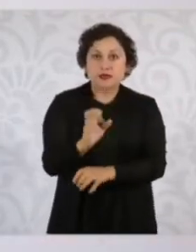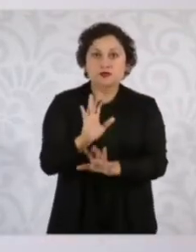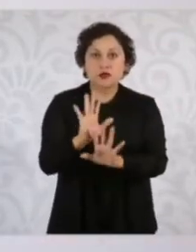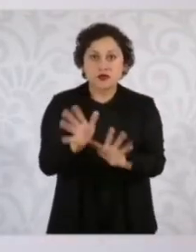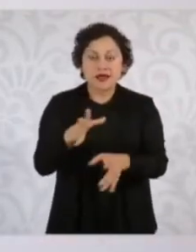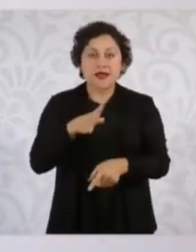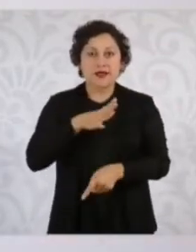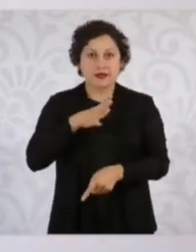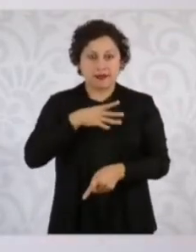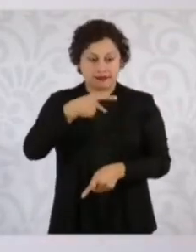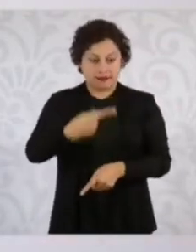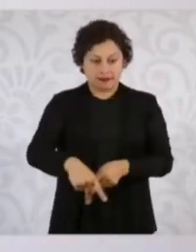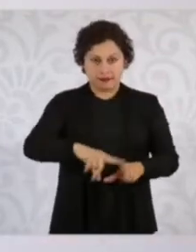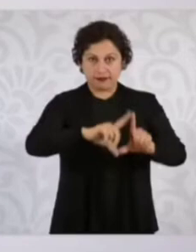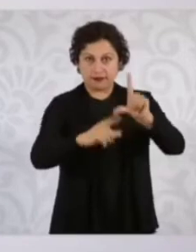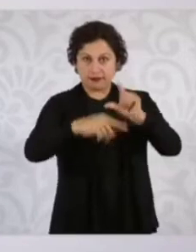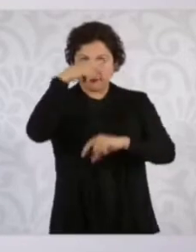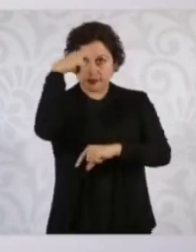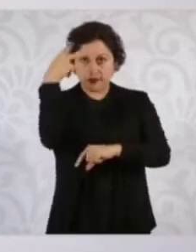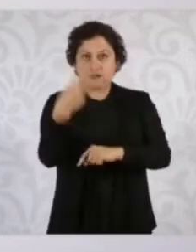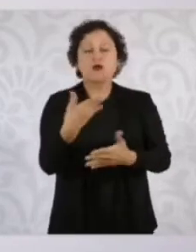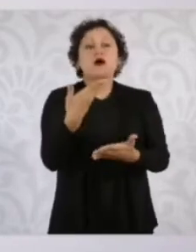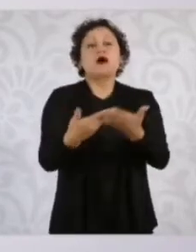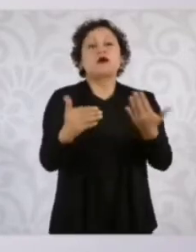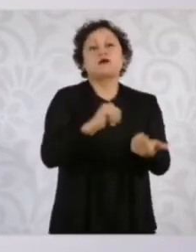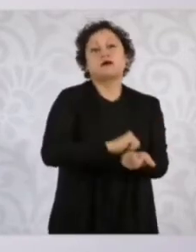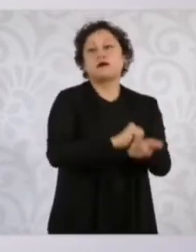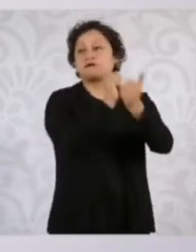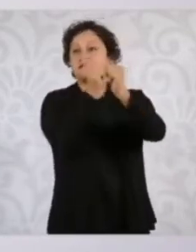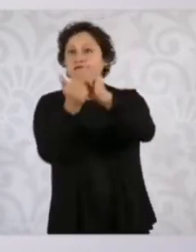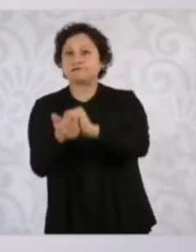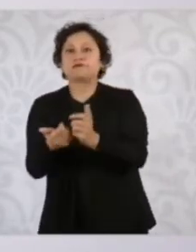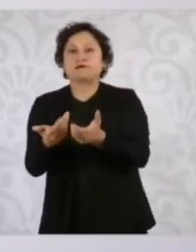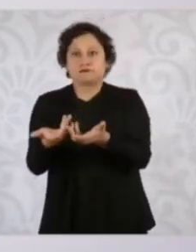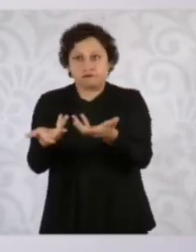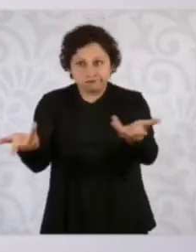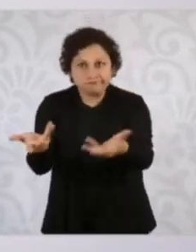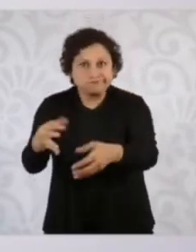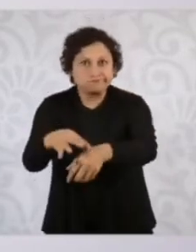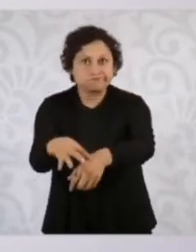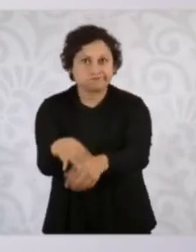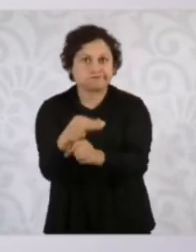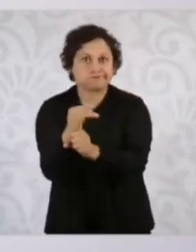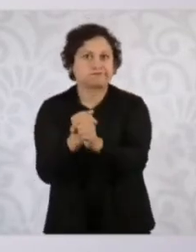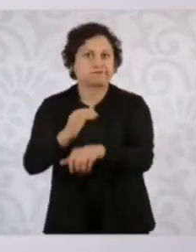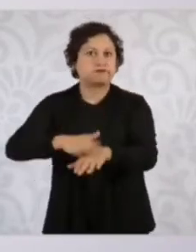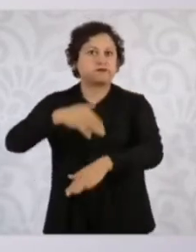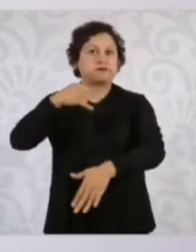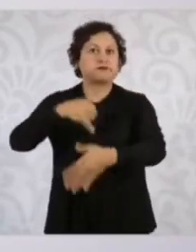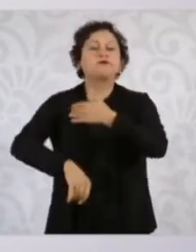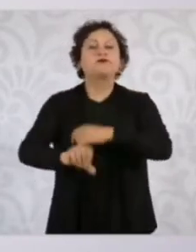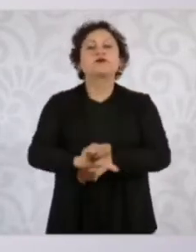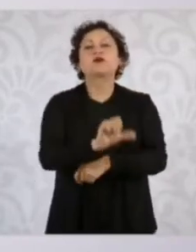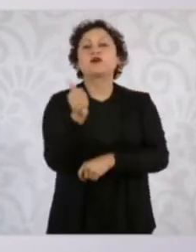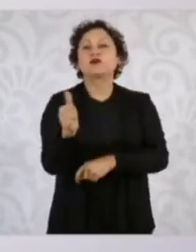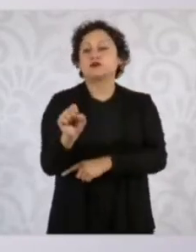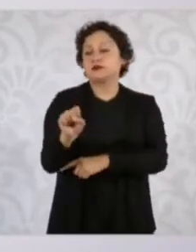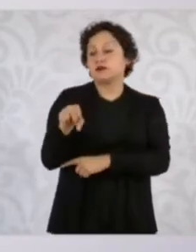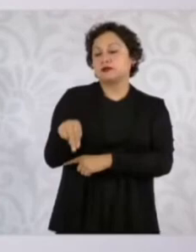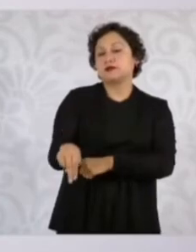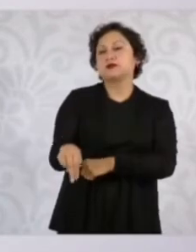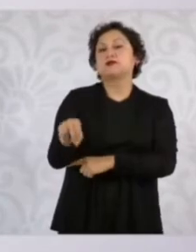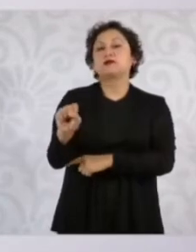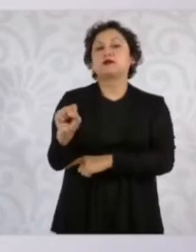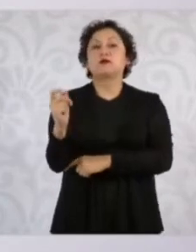que hay en el país en actos de investigación. Por otra parte, vamos a fortalecer el Secretariado Ejecutivo del Sistema Nacional de Seguridad Pública